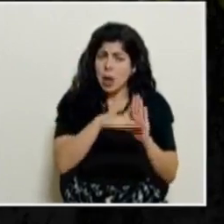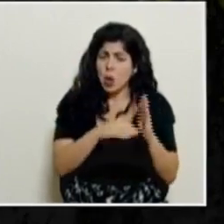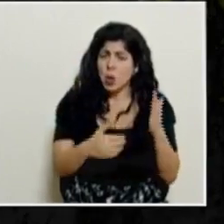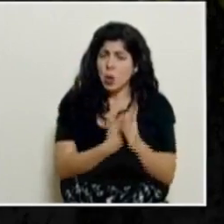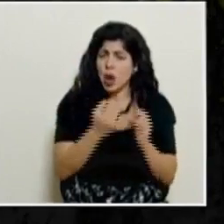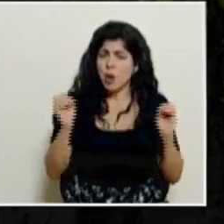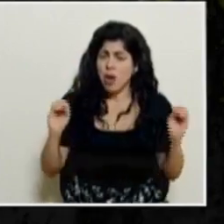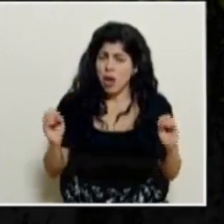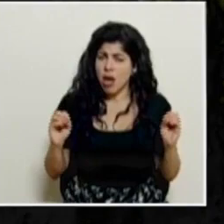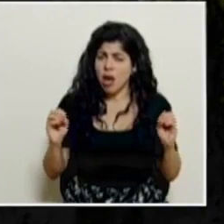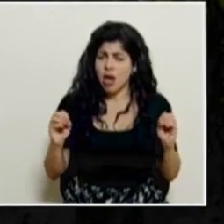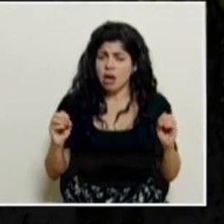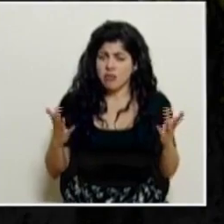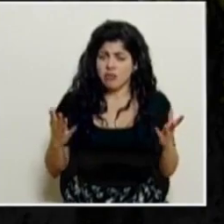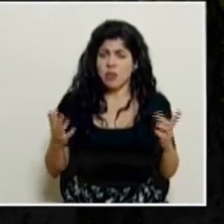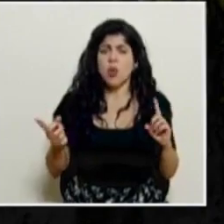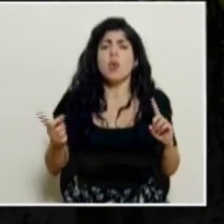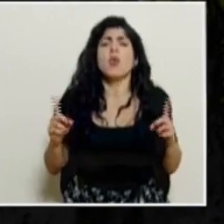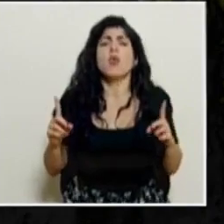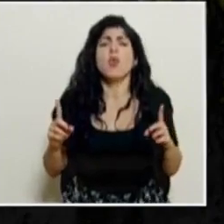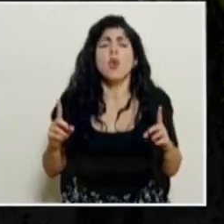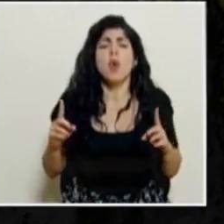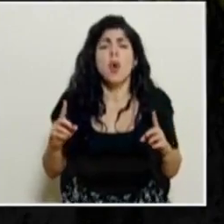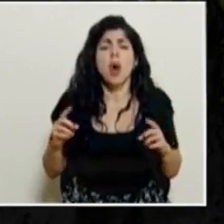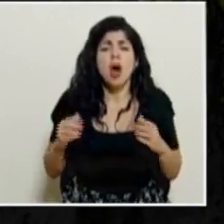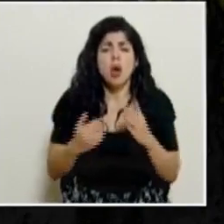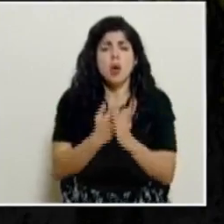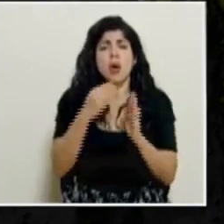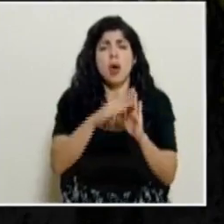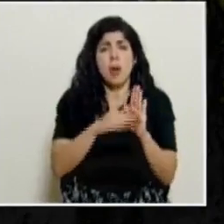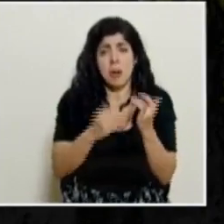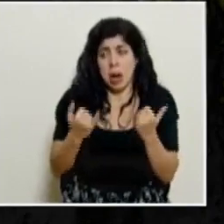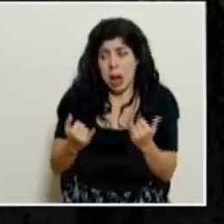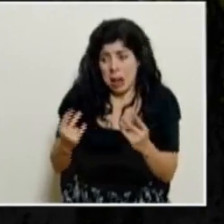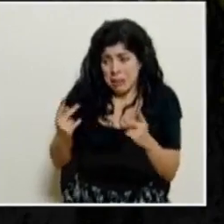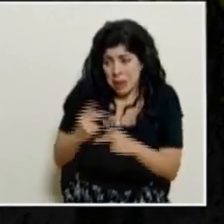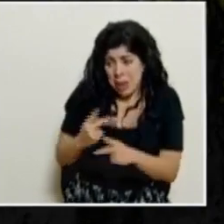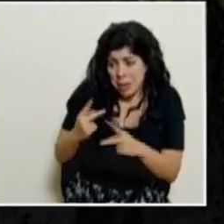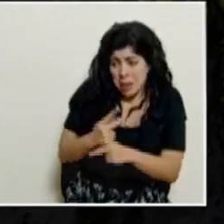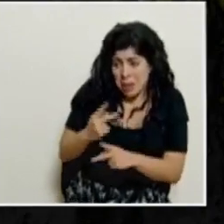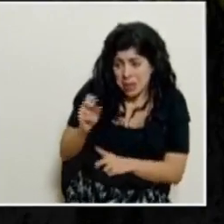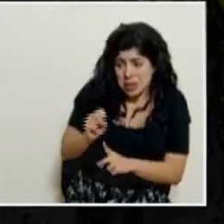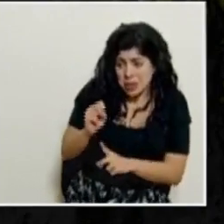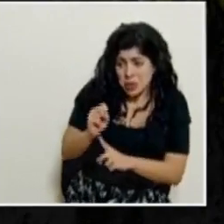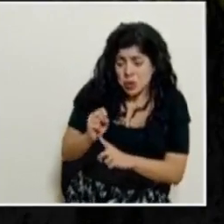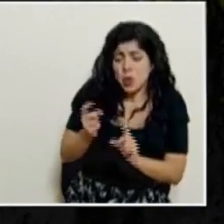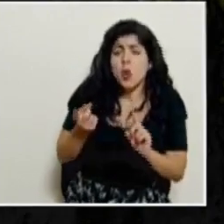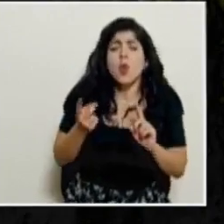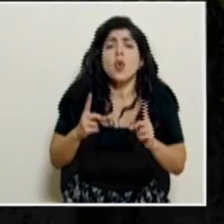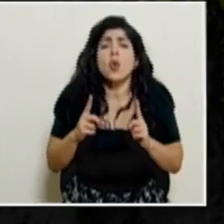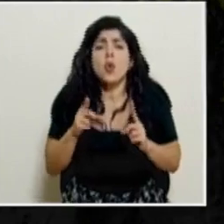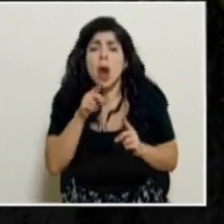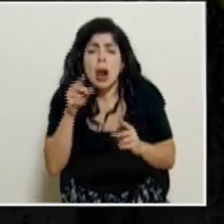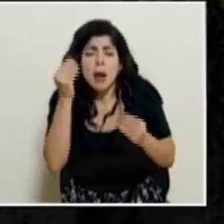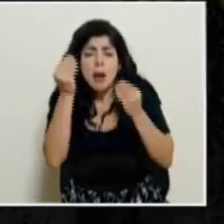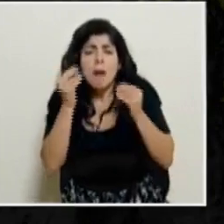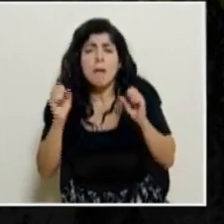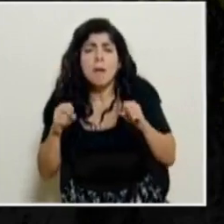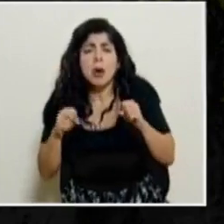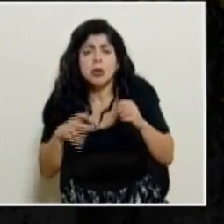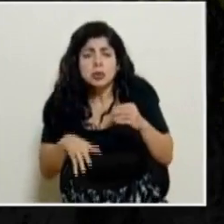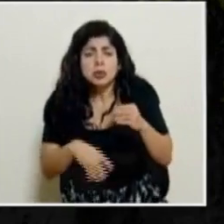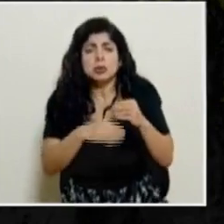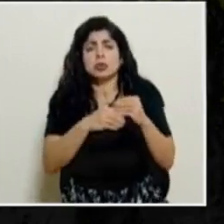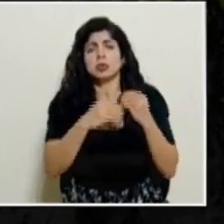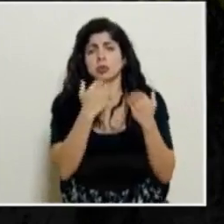pero que medidas eventuales ante el recrudecimiento de esta situación ustedes están evaluando para